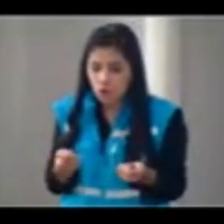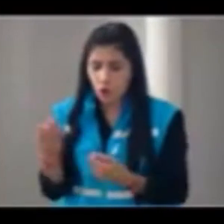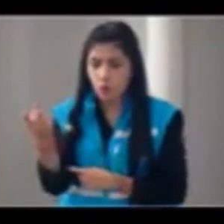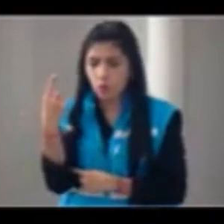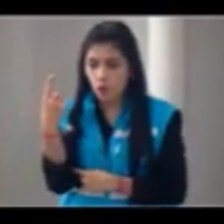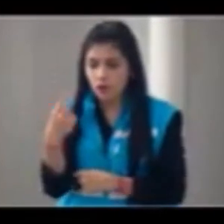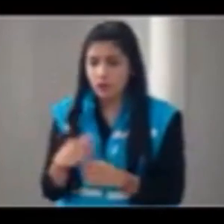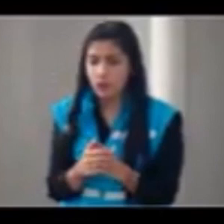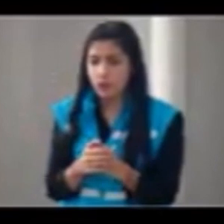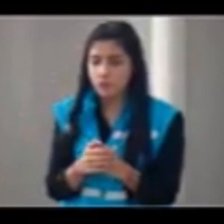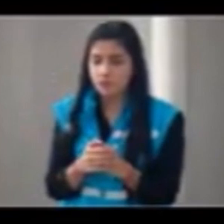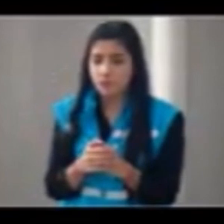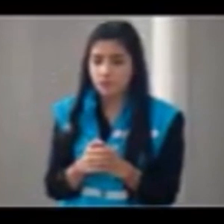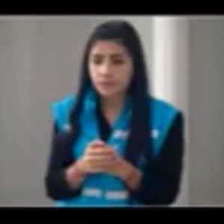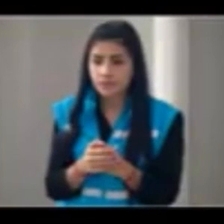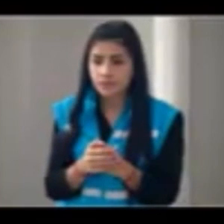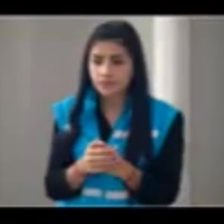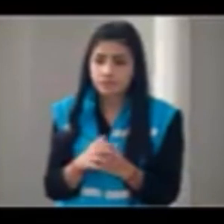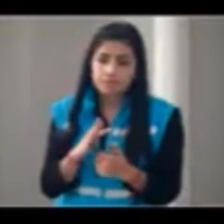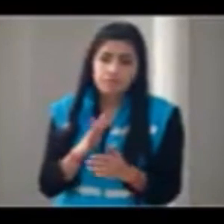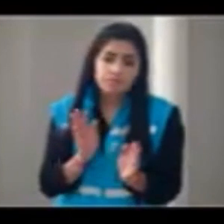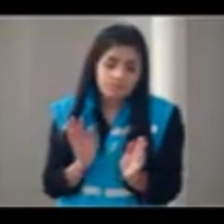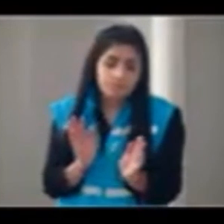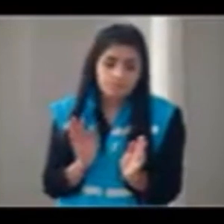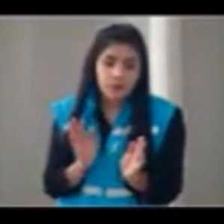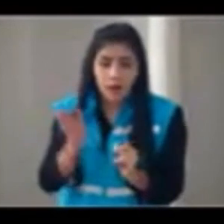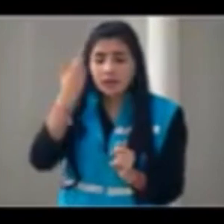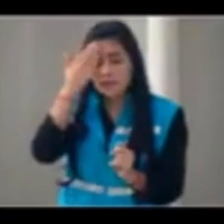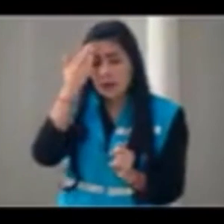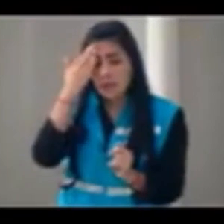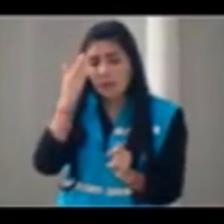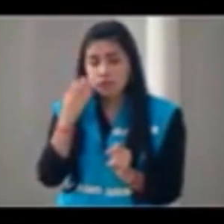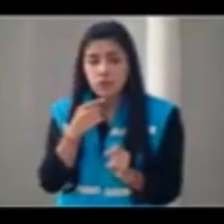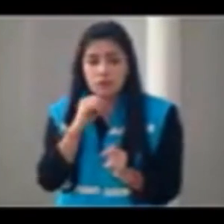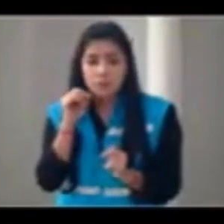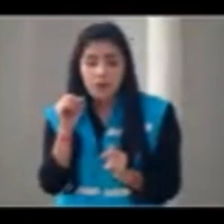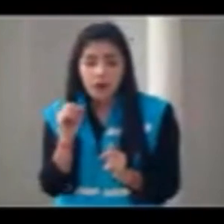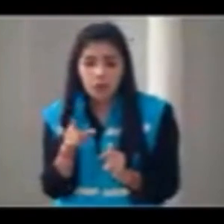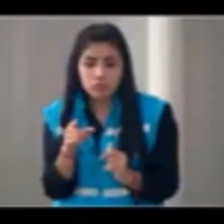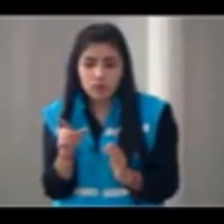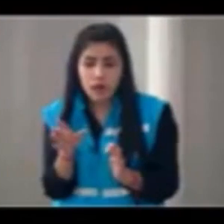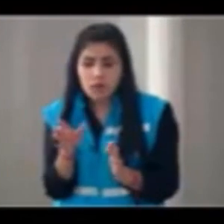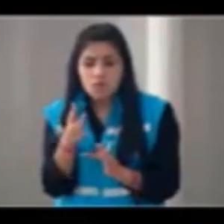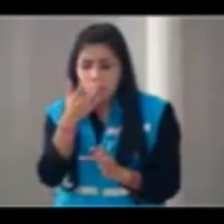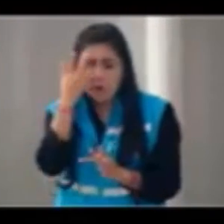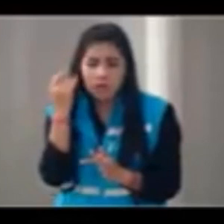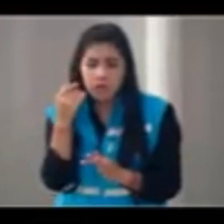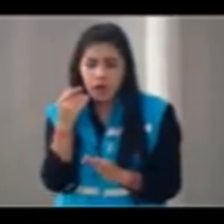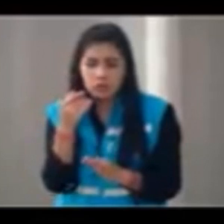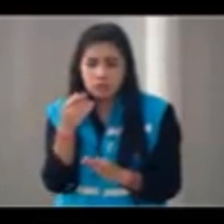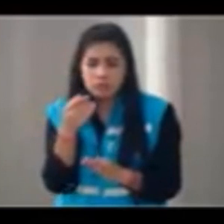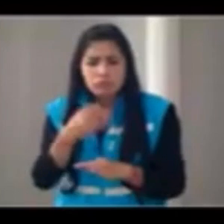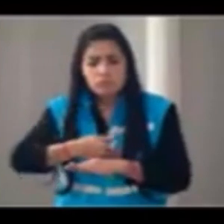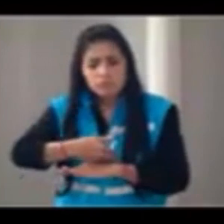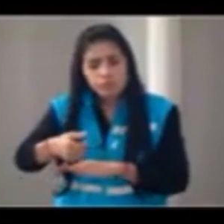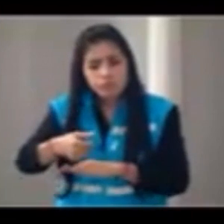desafortunadamente en algunos momentos tener que pedir explicaciones por cosas que la gente también se pregunta